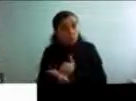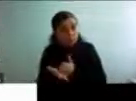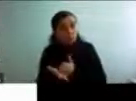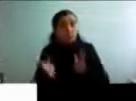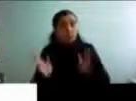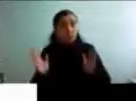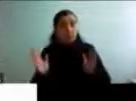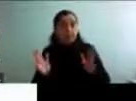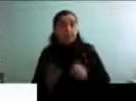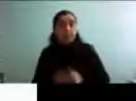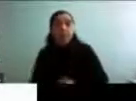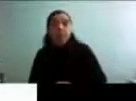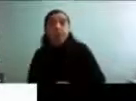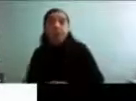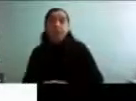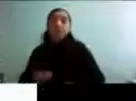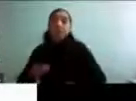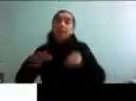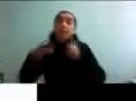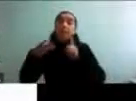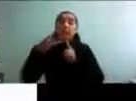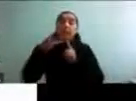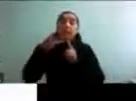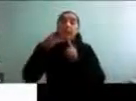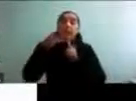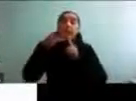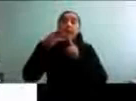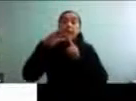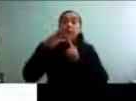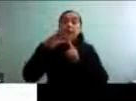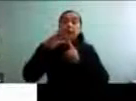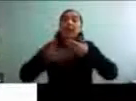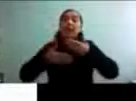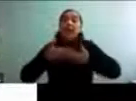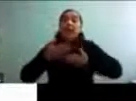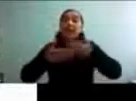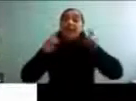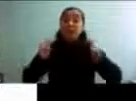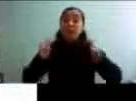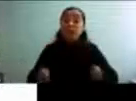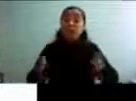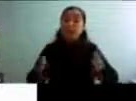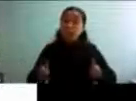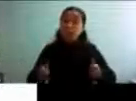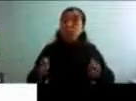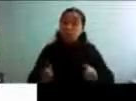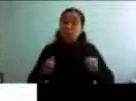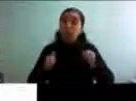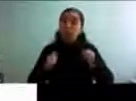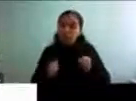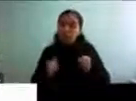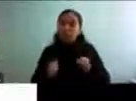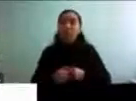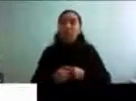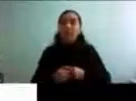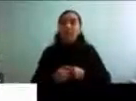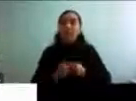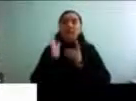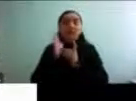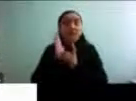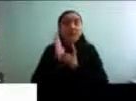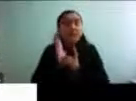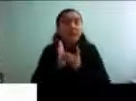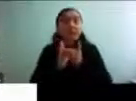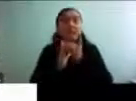Es un factor protector también el poder seguir generando competencias nuestras, o sea, el desarrollar